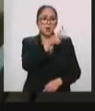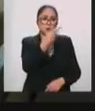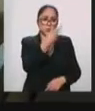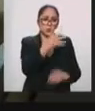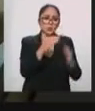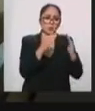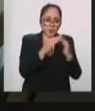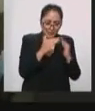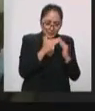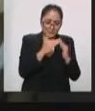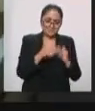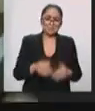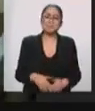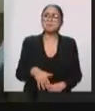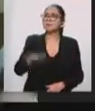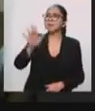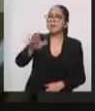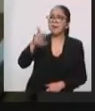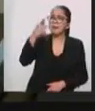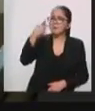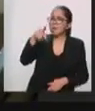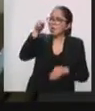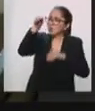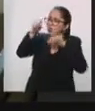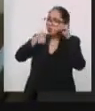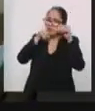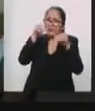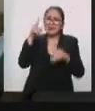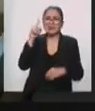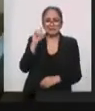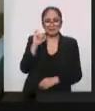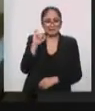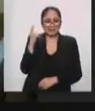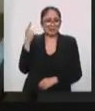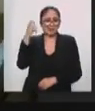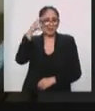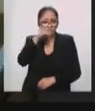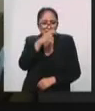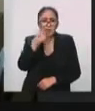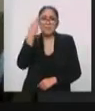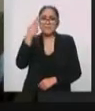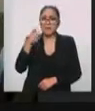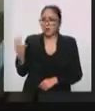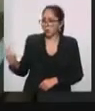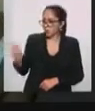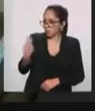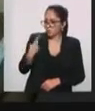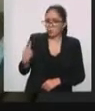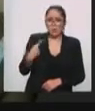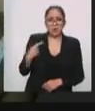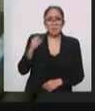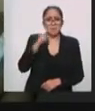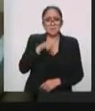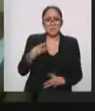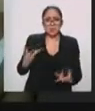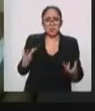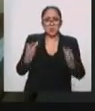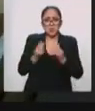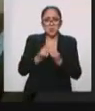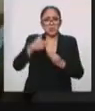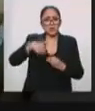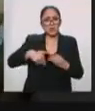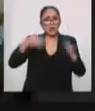no tanto, porque la mayoría de nosotros vivimos en el mismo espacio, ¿no? Entonces, es una casa bastante grande